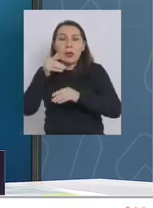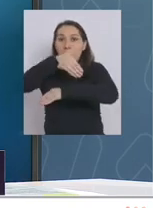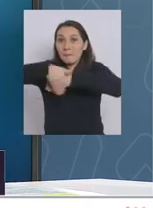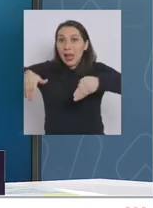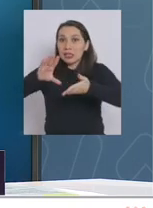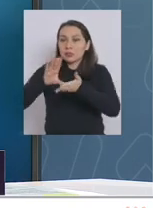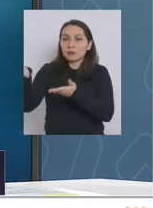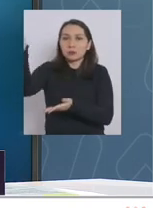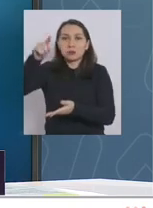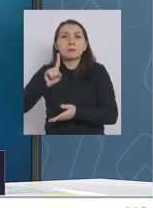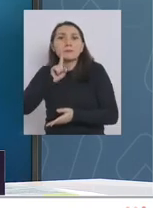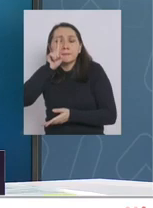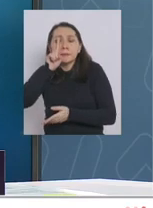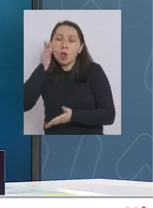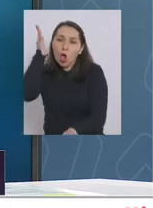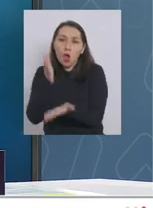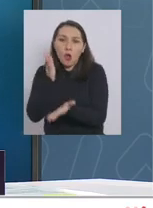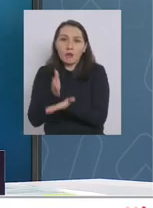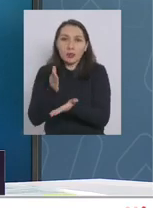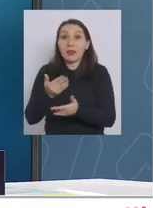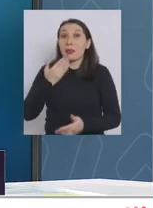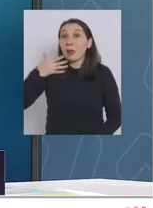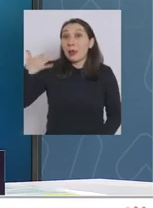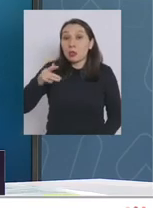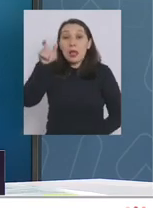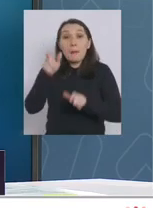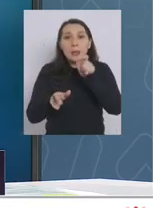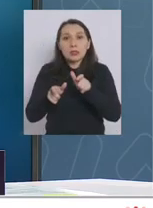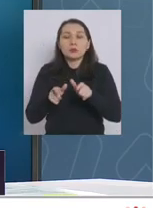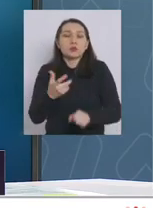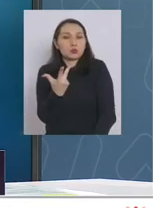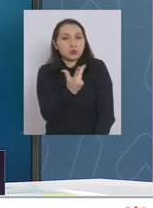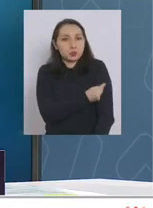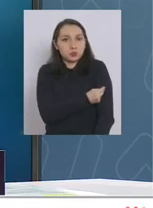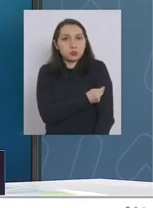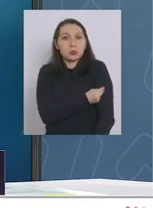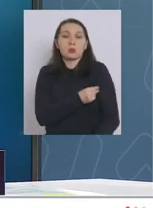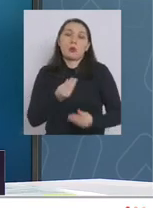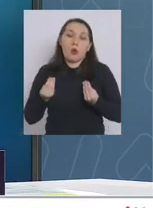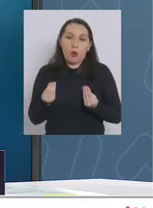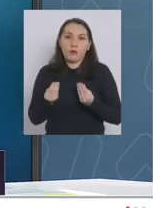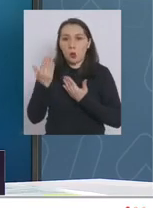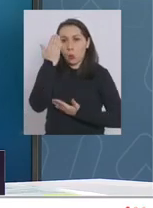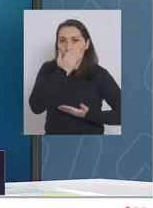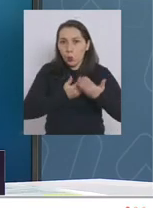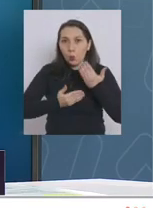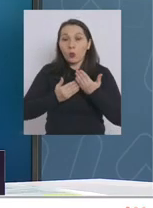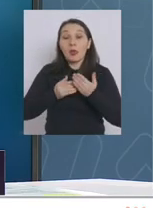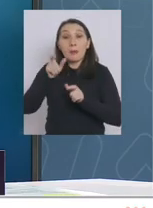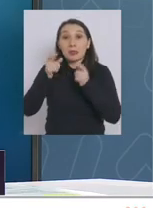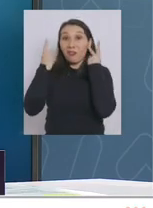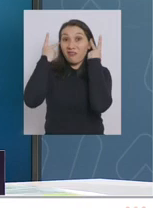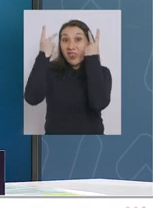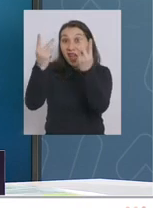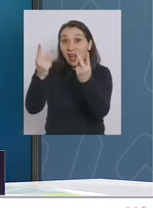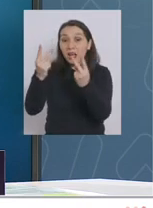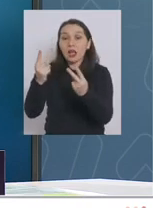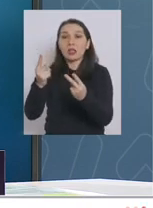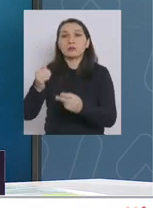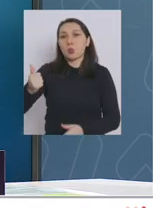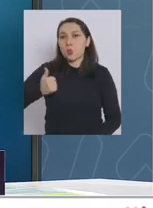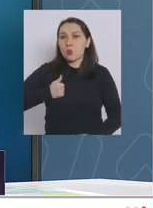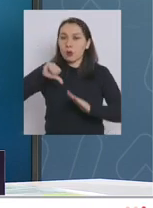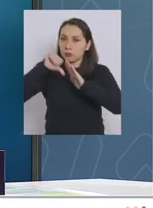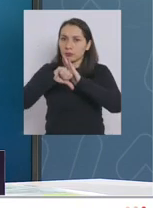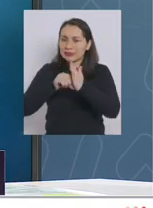obligatorio, pero además es clave que las personas se vacunen y que por supuesto se cuiden y que los viajeros realicen la